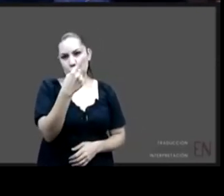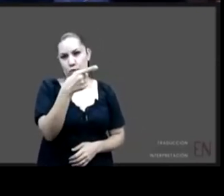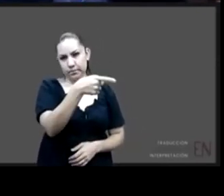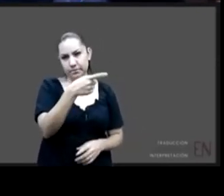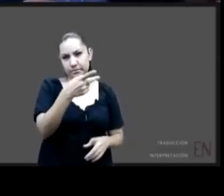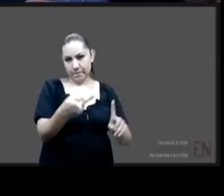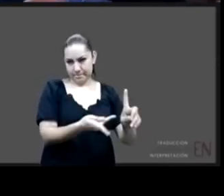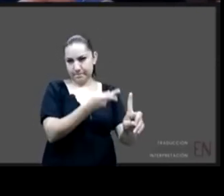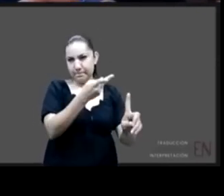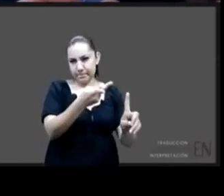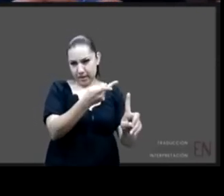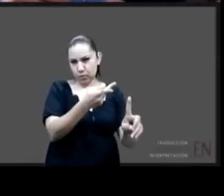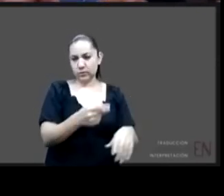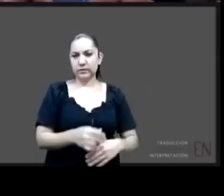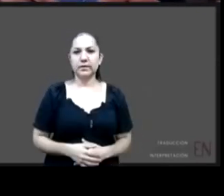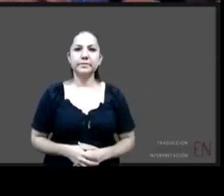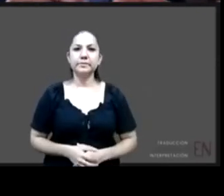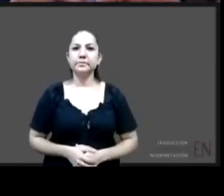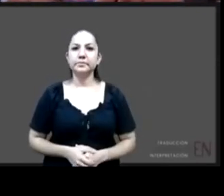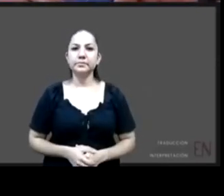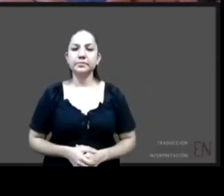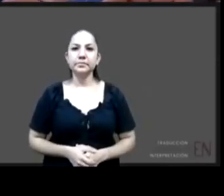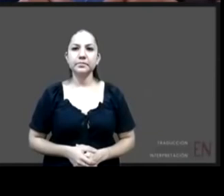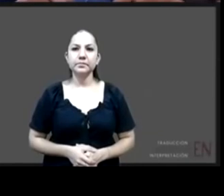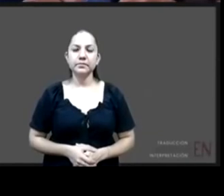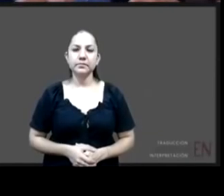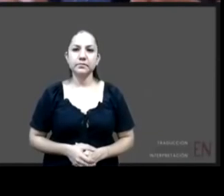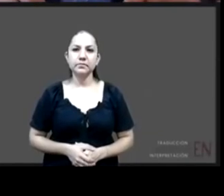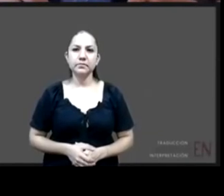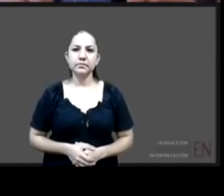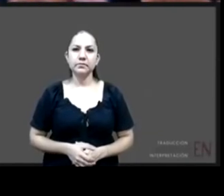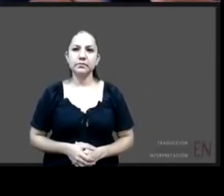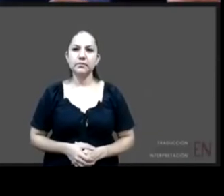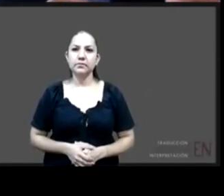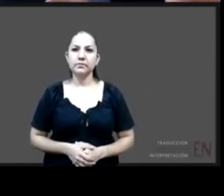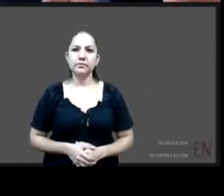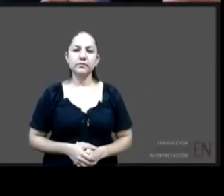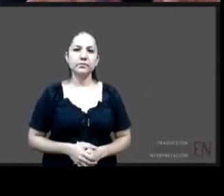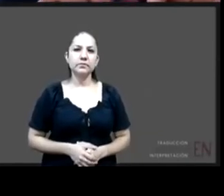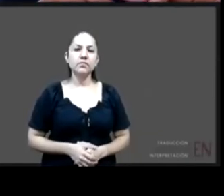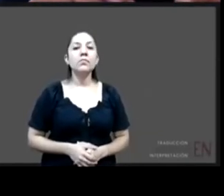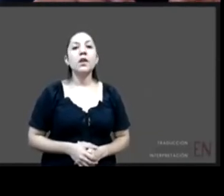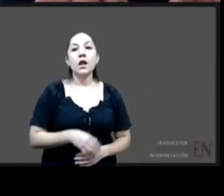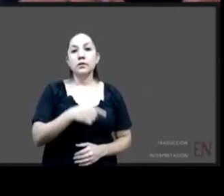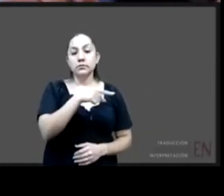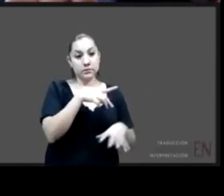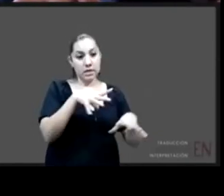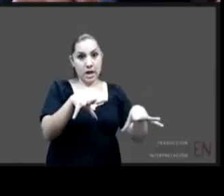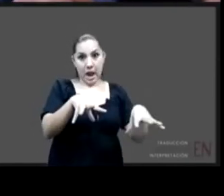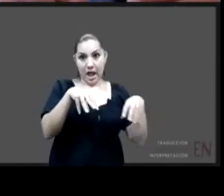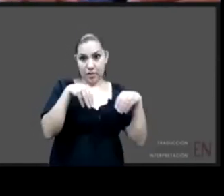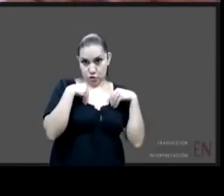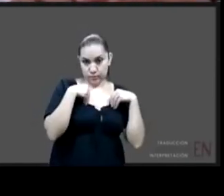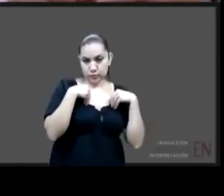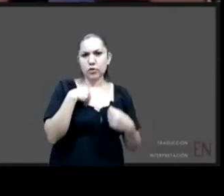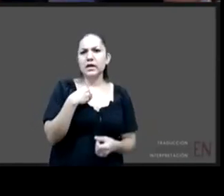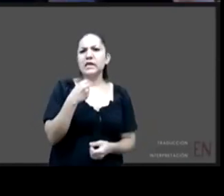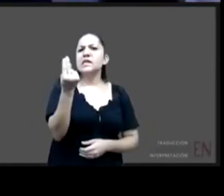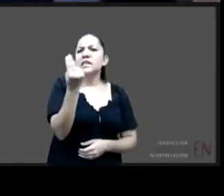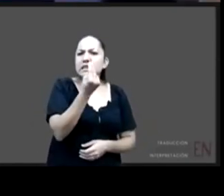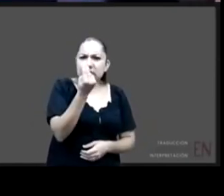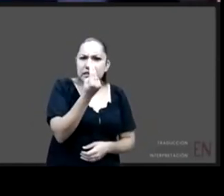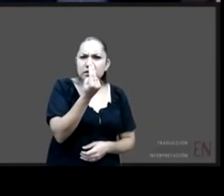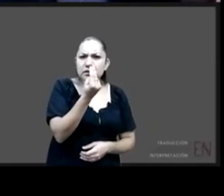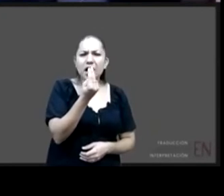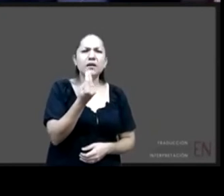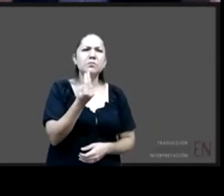¿cuál es la primero cuál es la lógica de los requisitos de adopción? no me refiero a los requisitos formales yo creo que